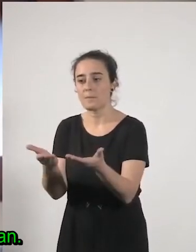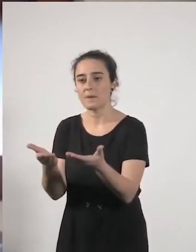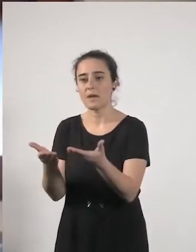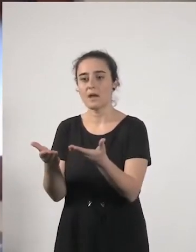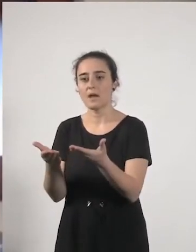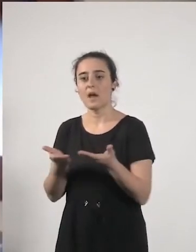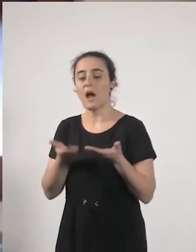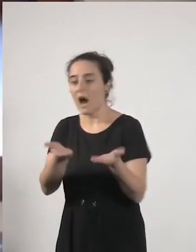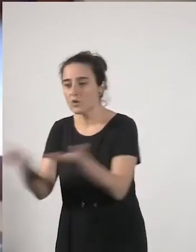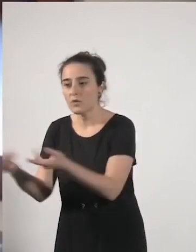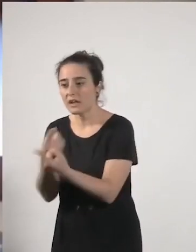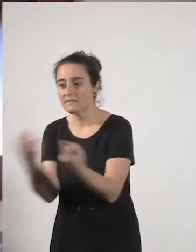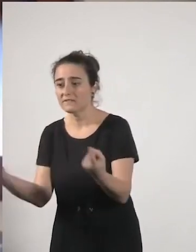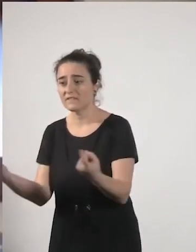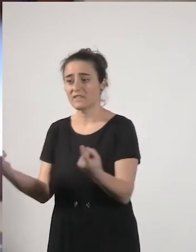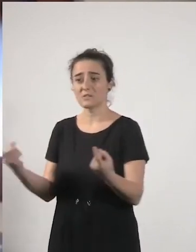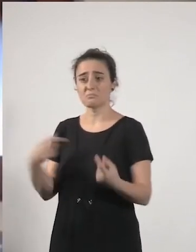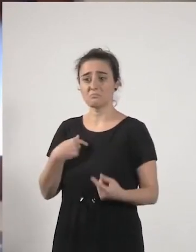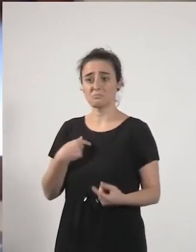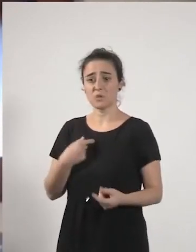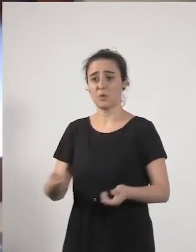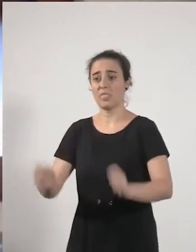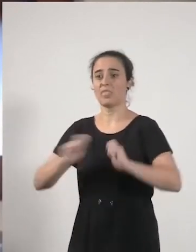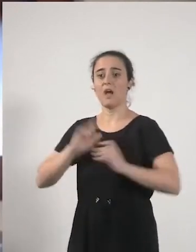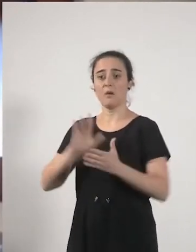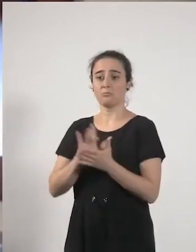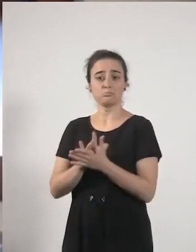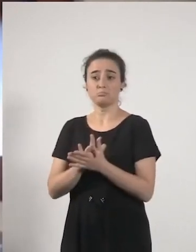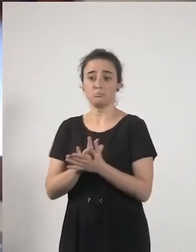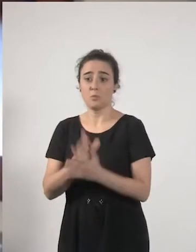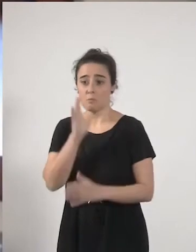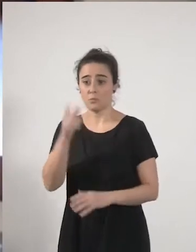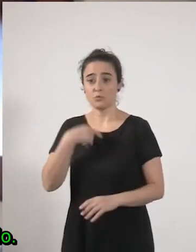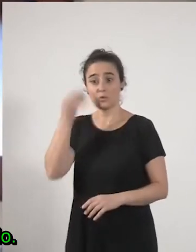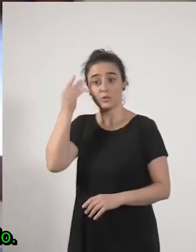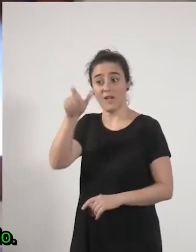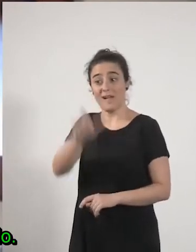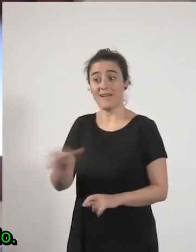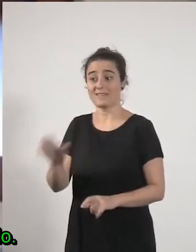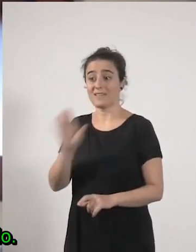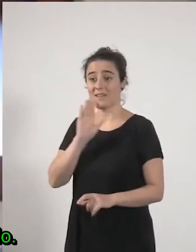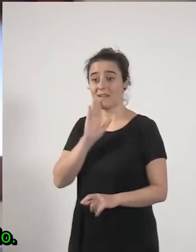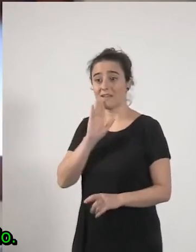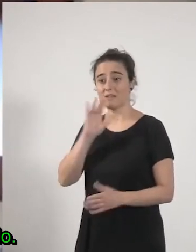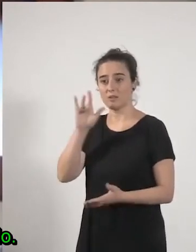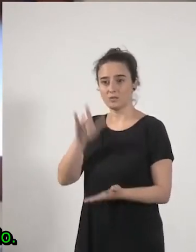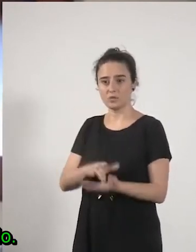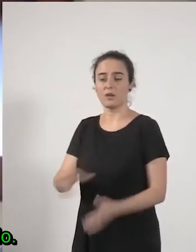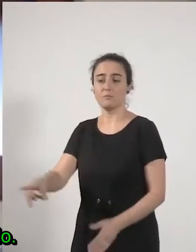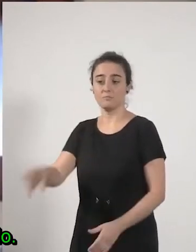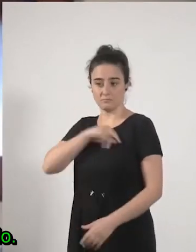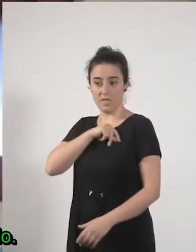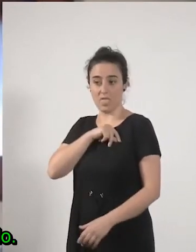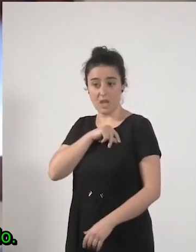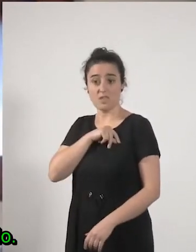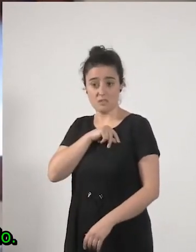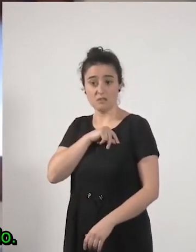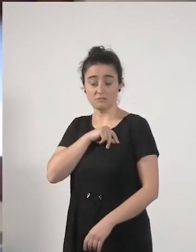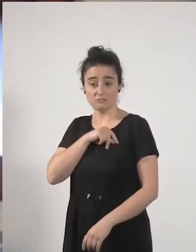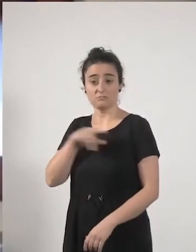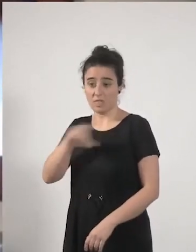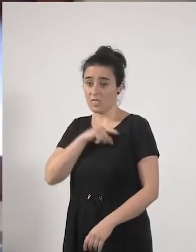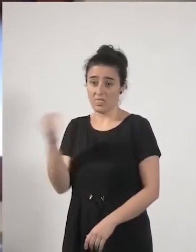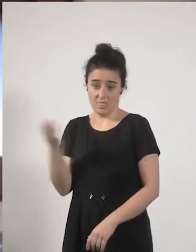necesitaban desde luego yo esa gente a quien le pondría una grandísima medalla sobre todo